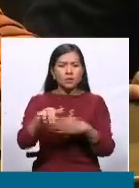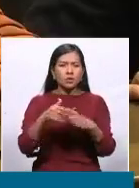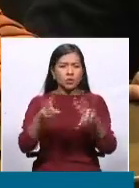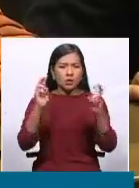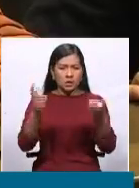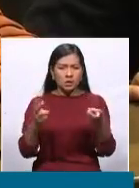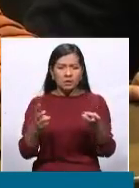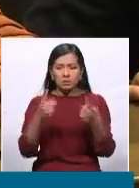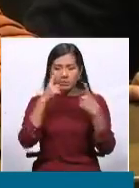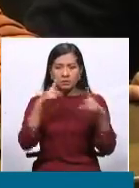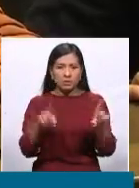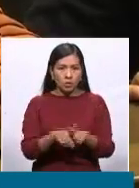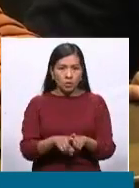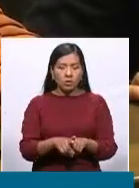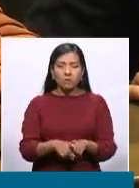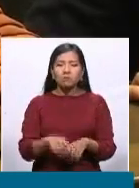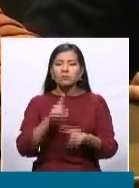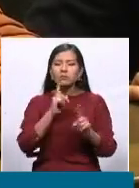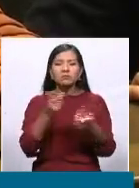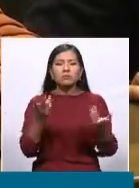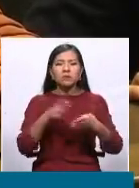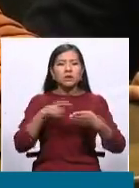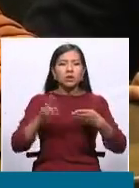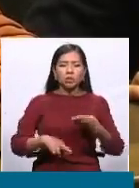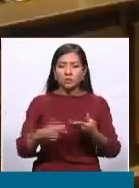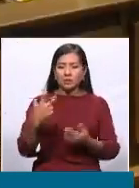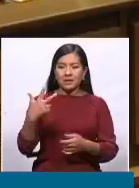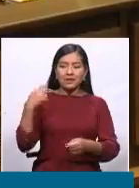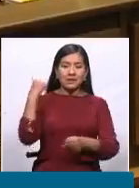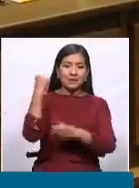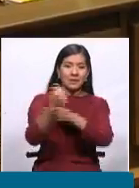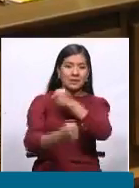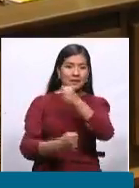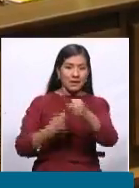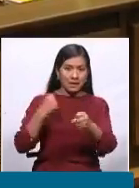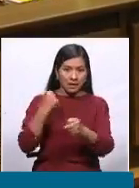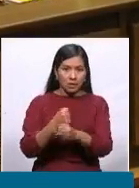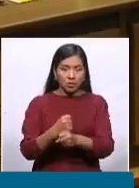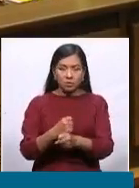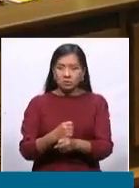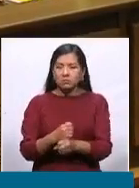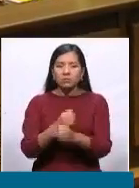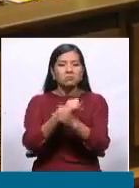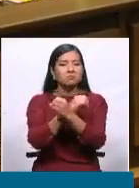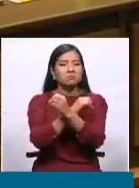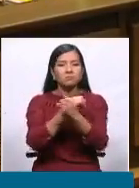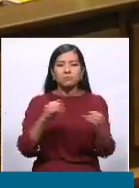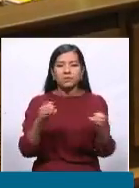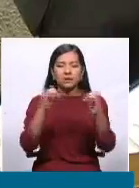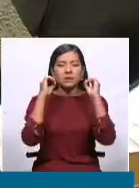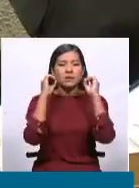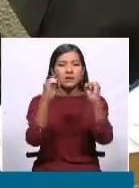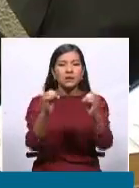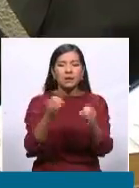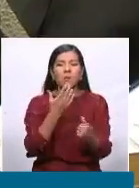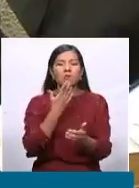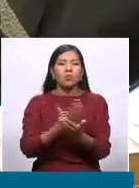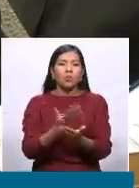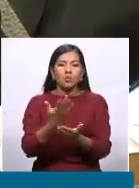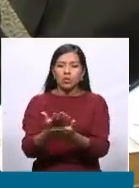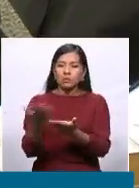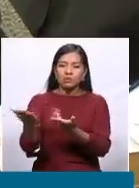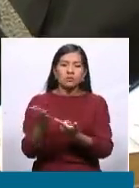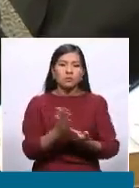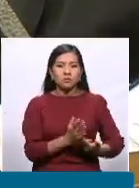contradicción, resulta ser que en estos tres años no han presentado ni una propuesta en relación al tema.